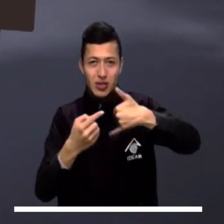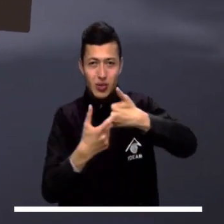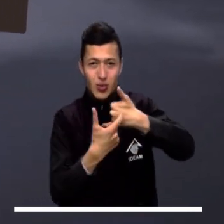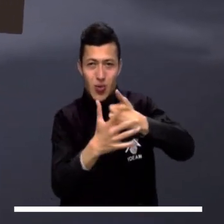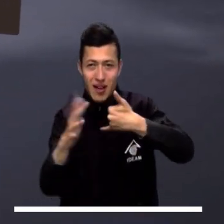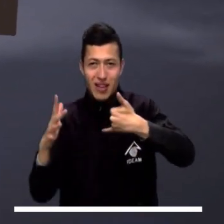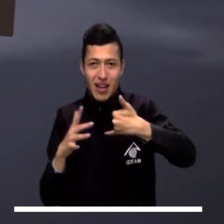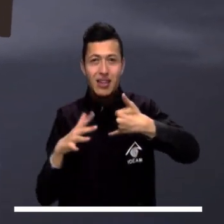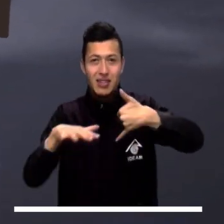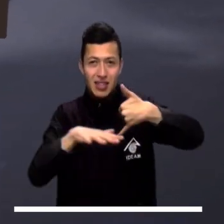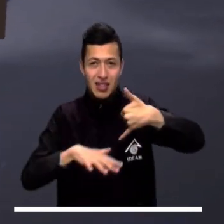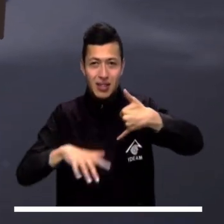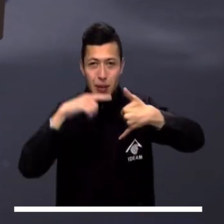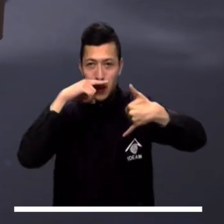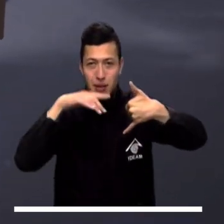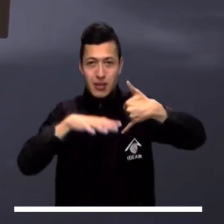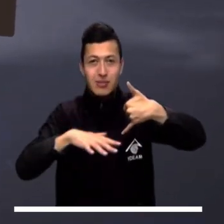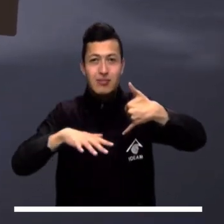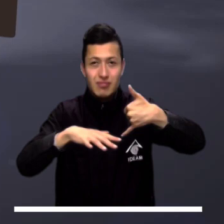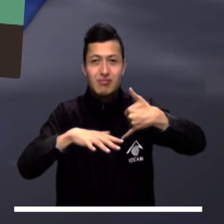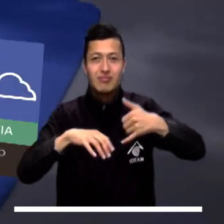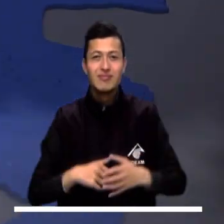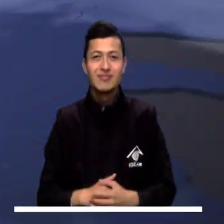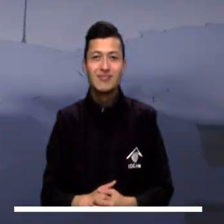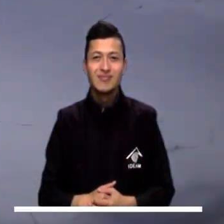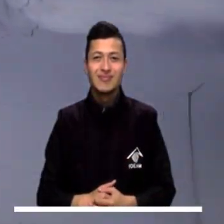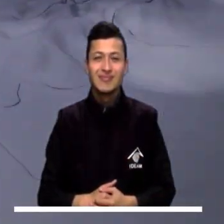Guaviare, Piedemonte Amazónico y Amazonas.